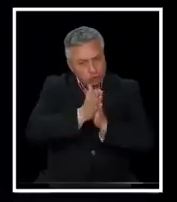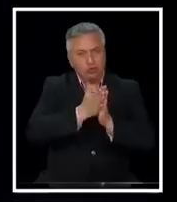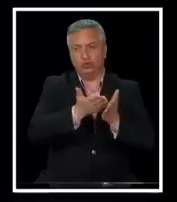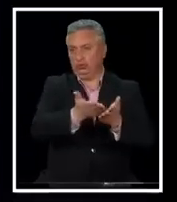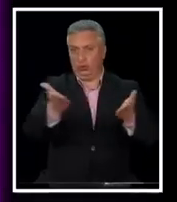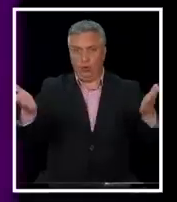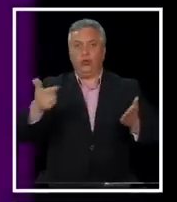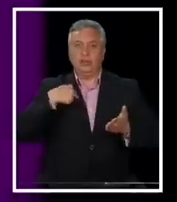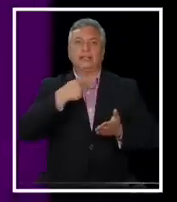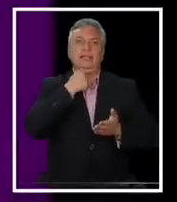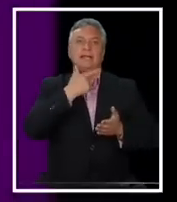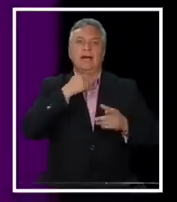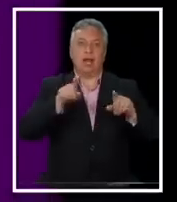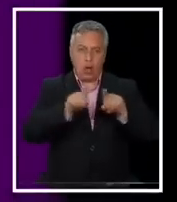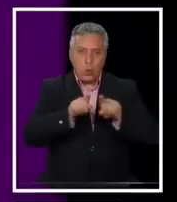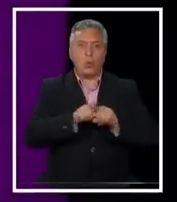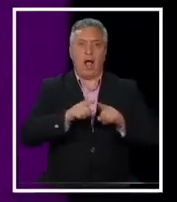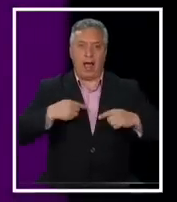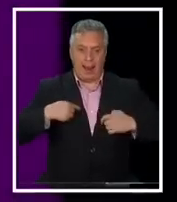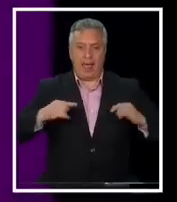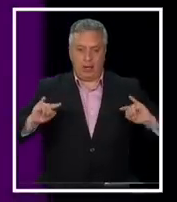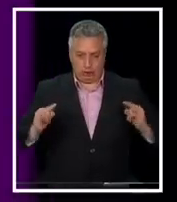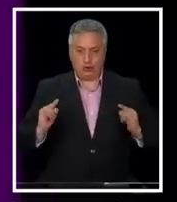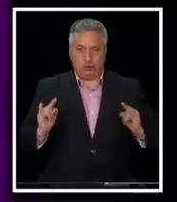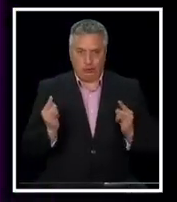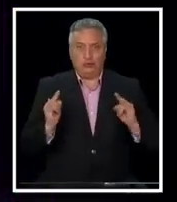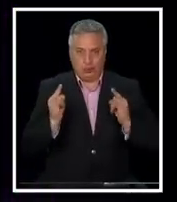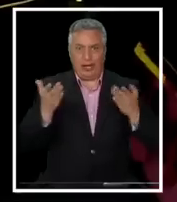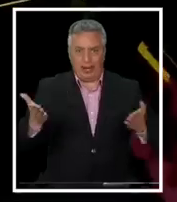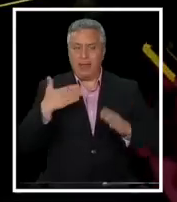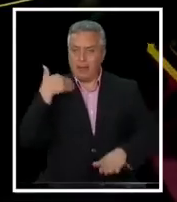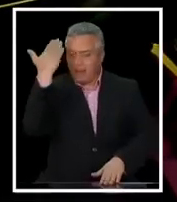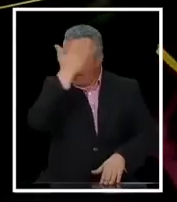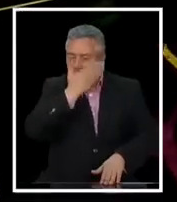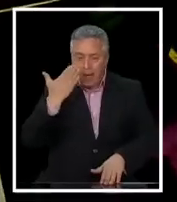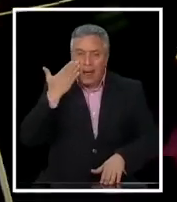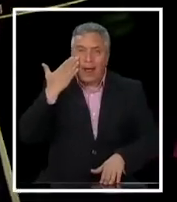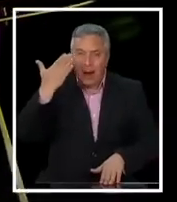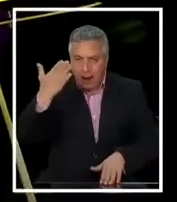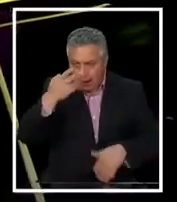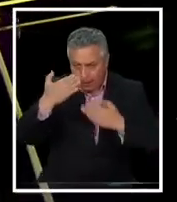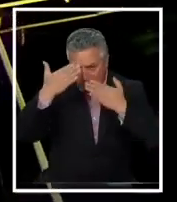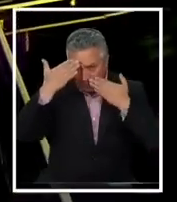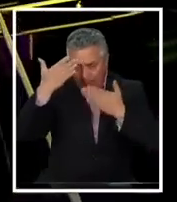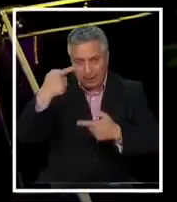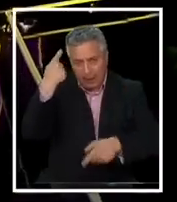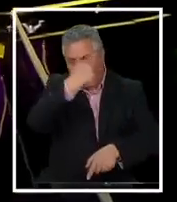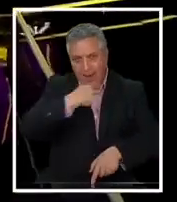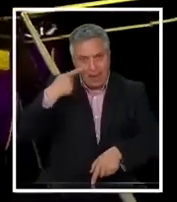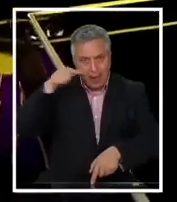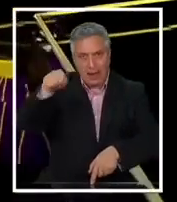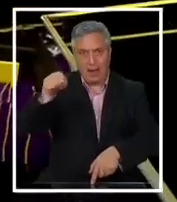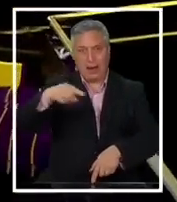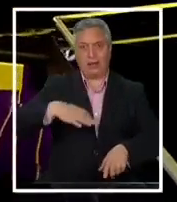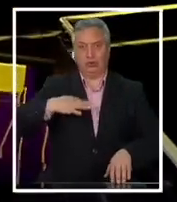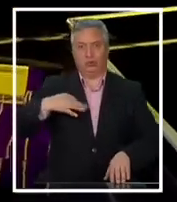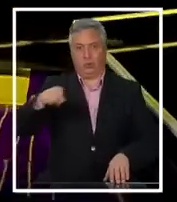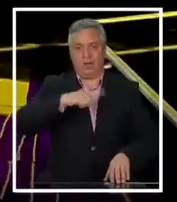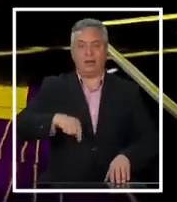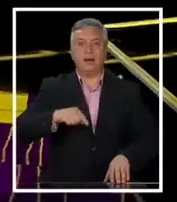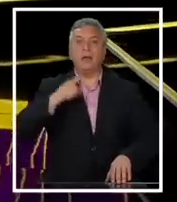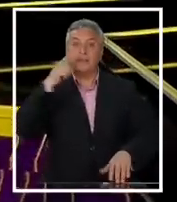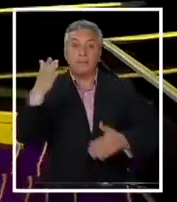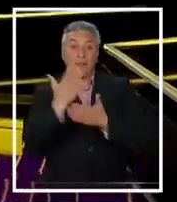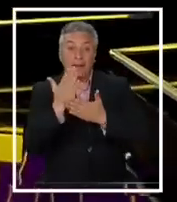ser capaces de construir de cara a la ciudadanía. Paulina, usted dice hoy día también que quisiera que la derecha firmara, por escrito, se